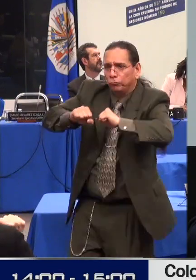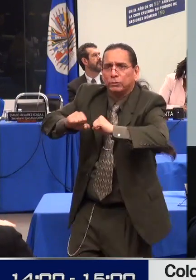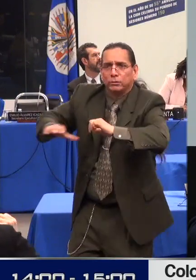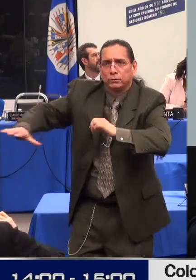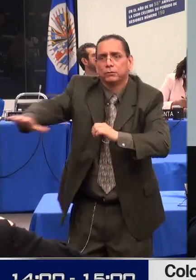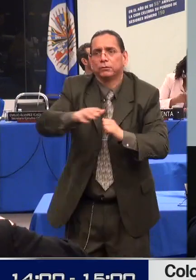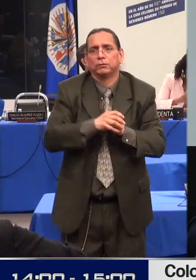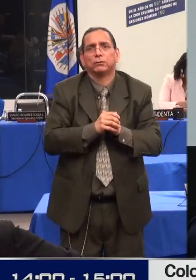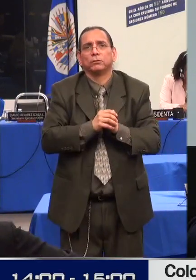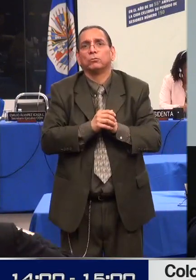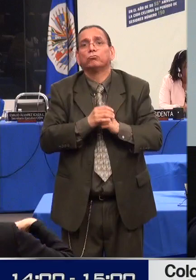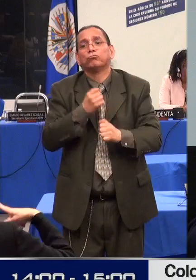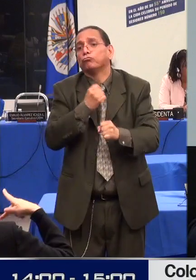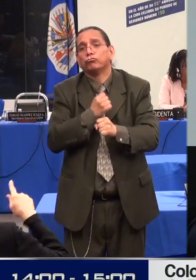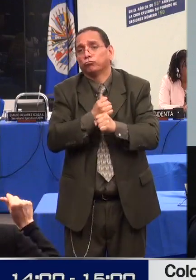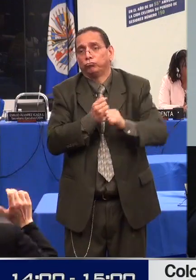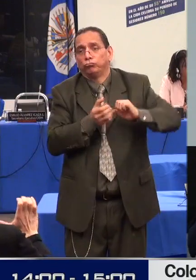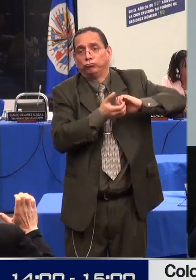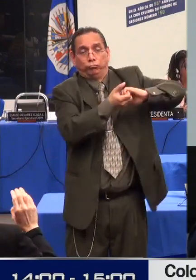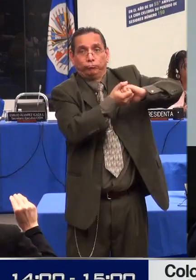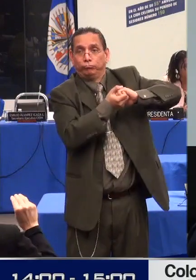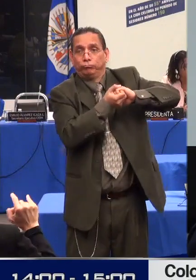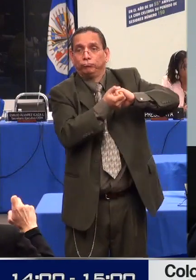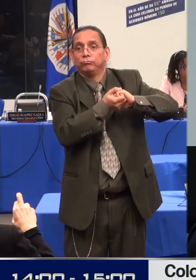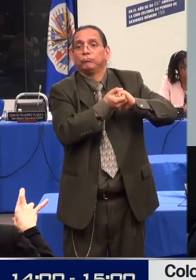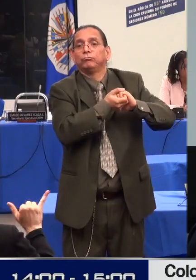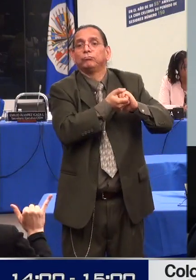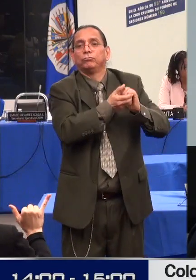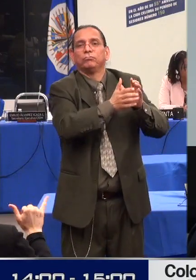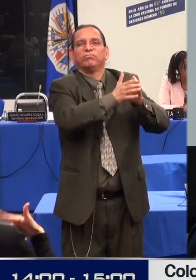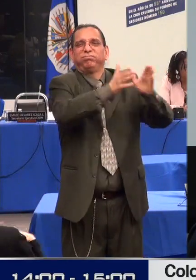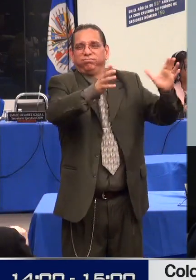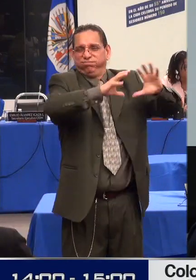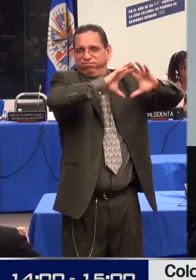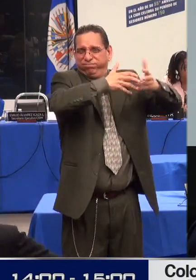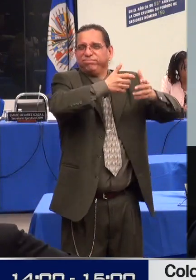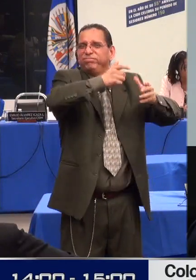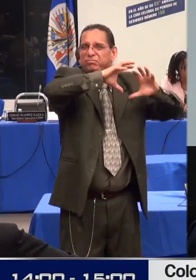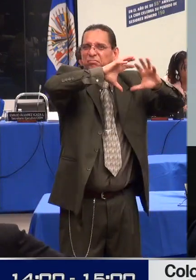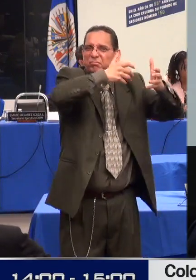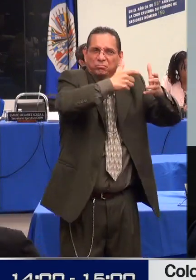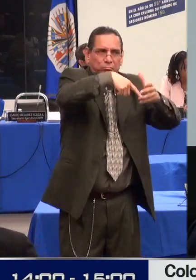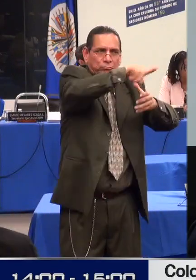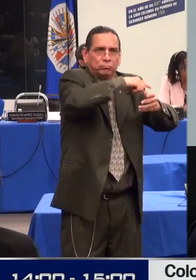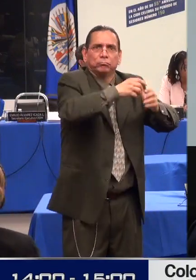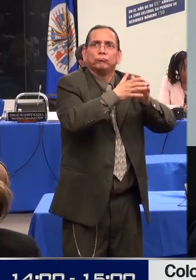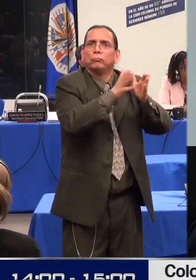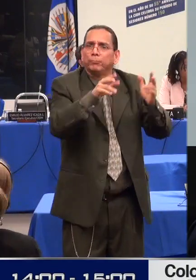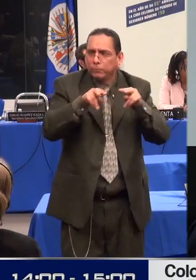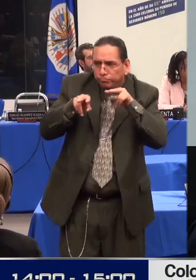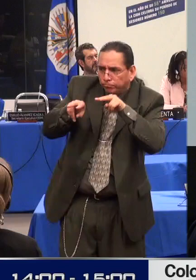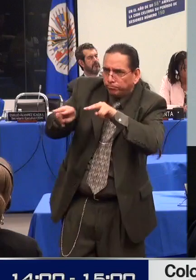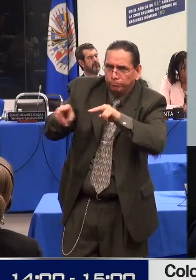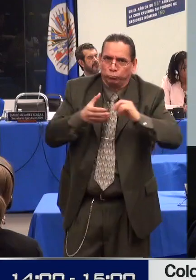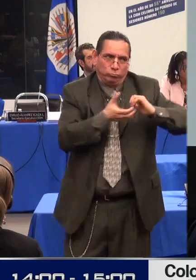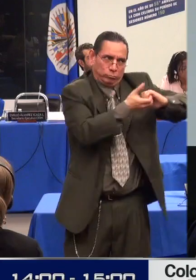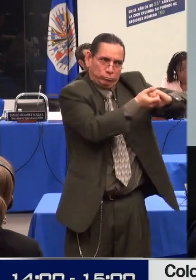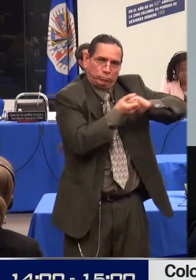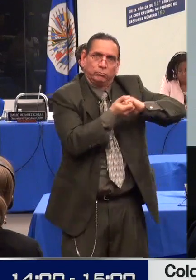va a contar en su desarrollo con la participación de las organizaciones aquí presentes.